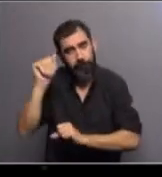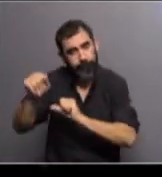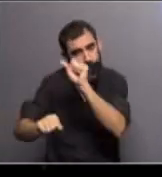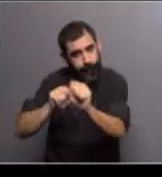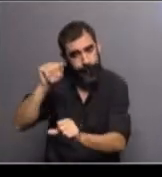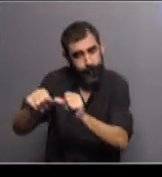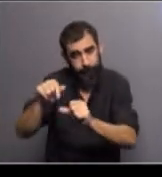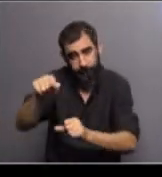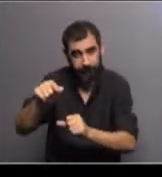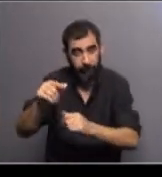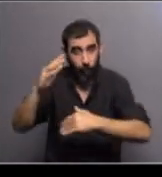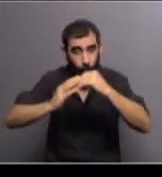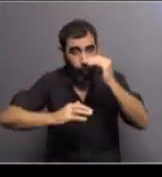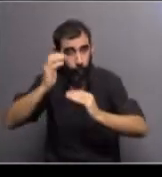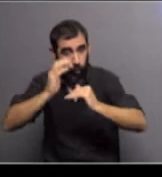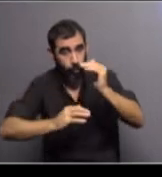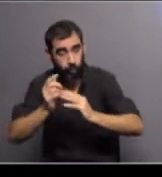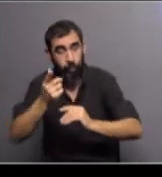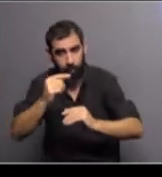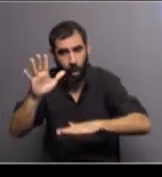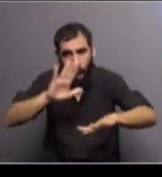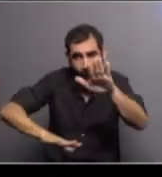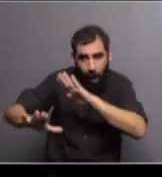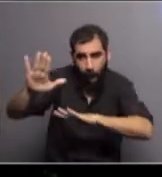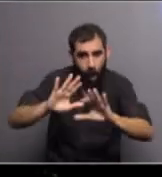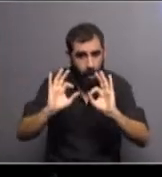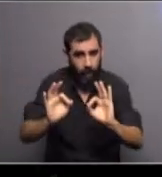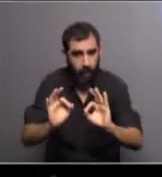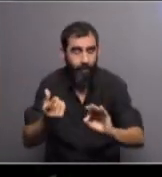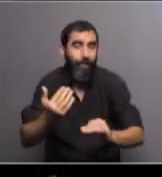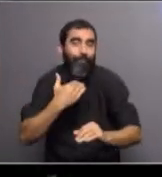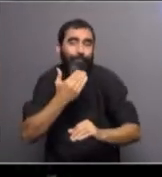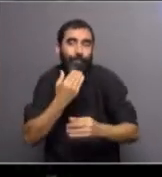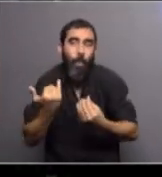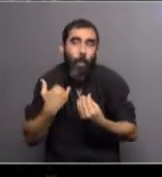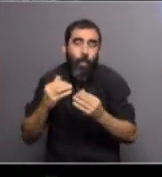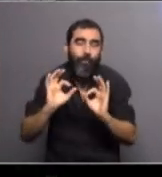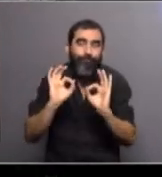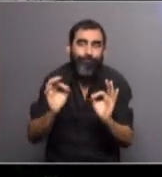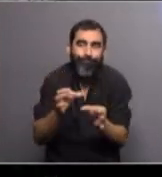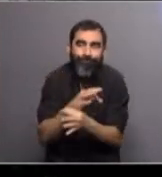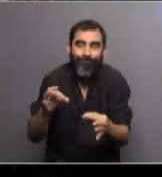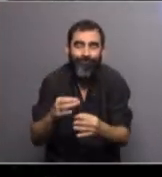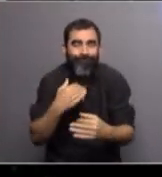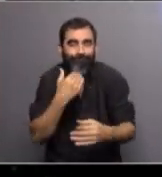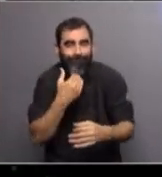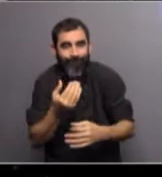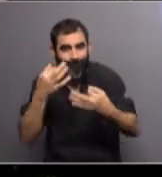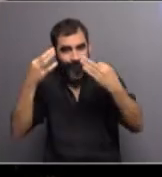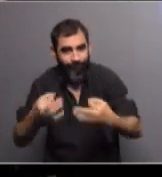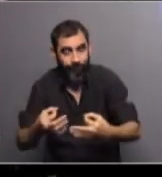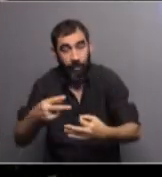parte de la estructura, pero eso se reparó. Pero uno nunca sabe cómo quedó del todo. Ese